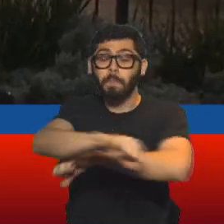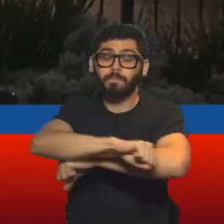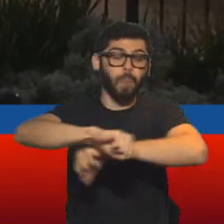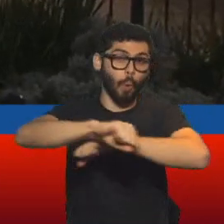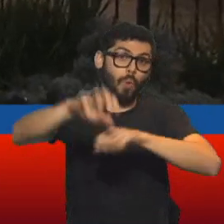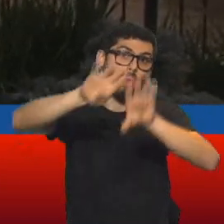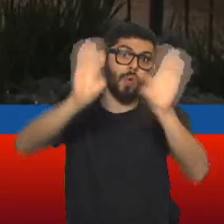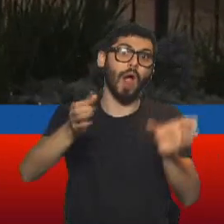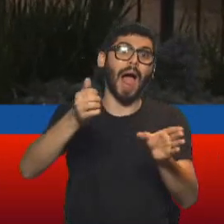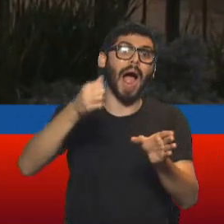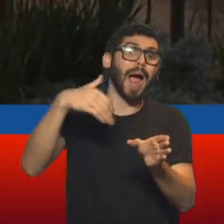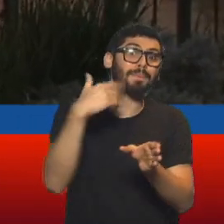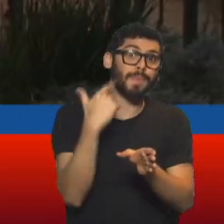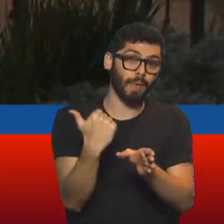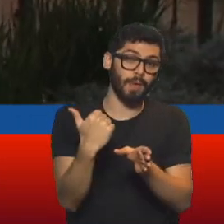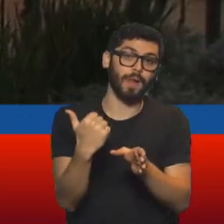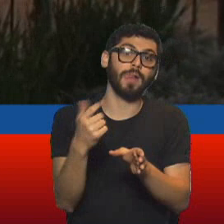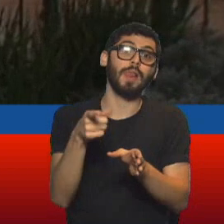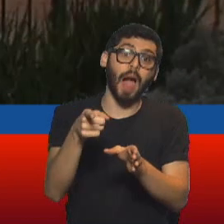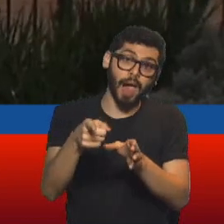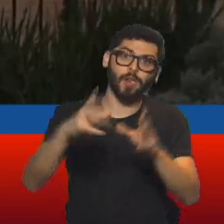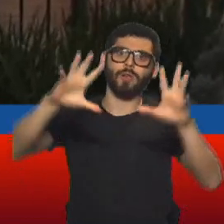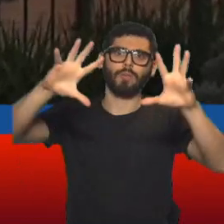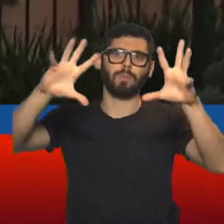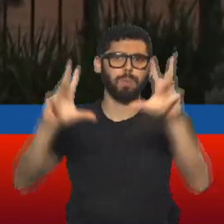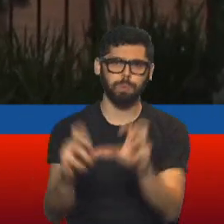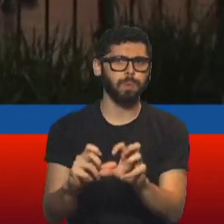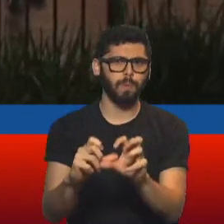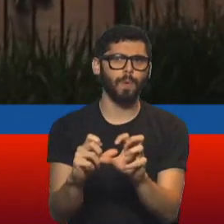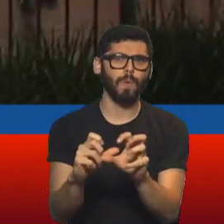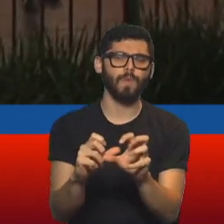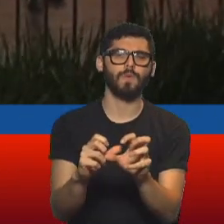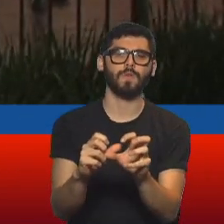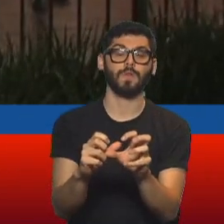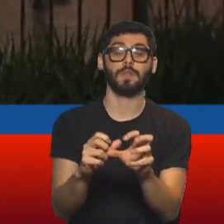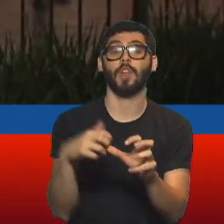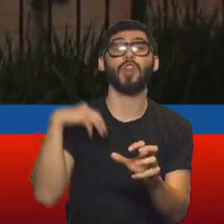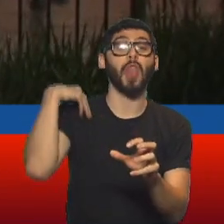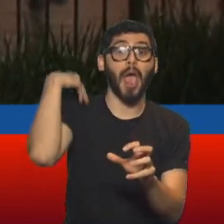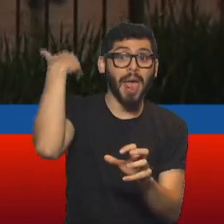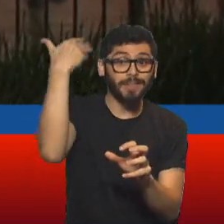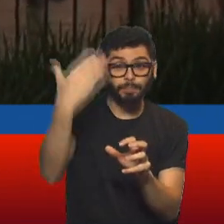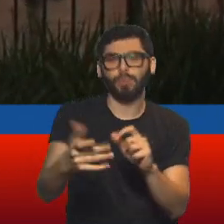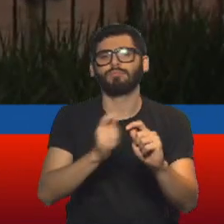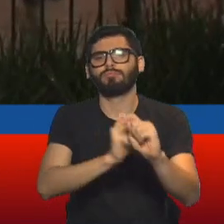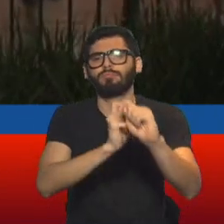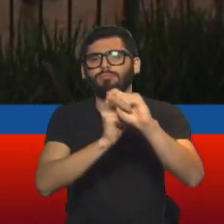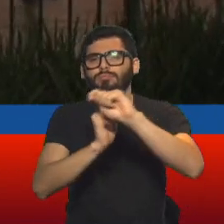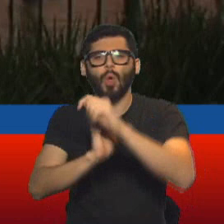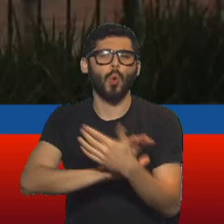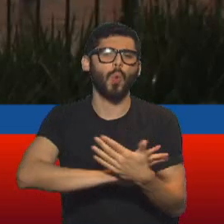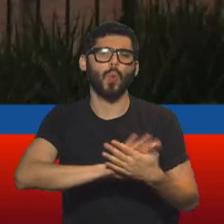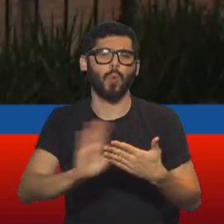la Mutual Judía, causando la destrucción de la AMIA, que después fue nuevamente reconstruida,